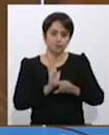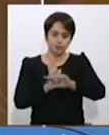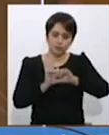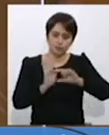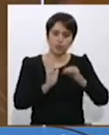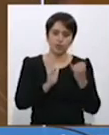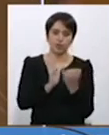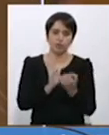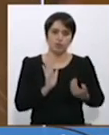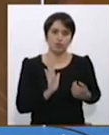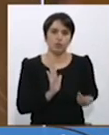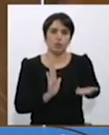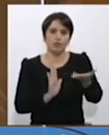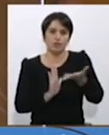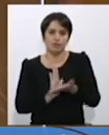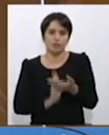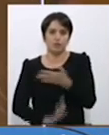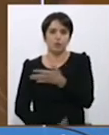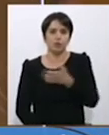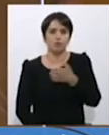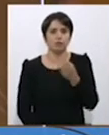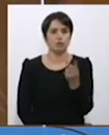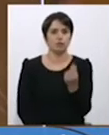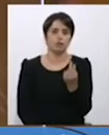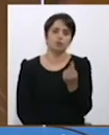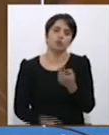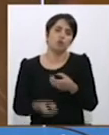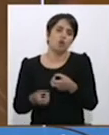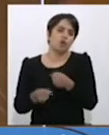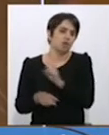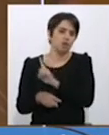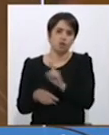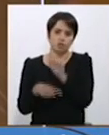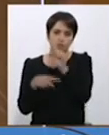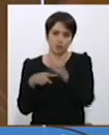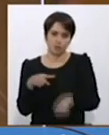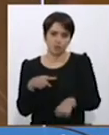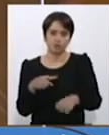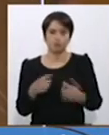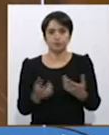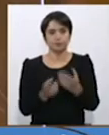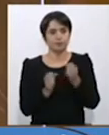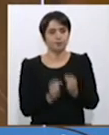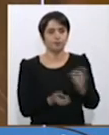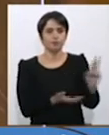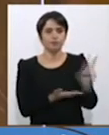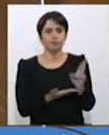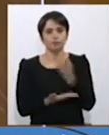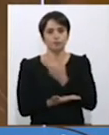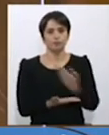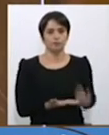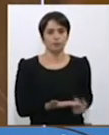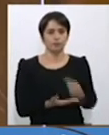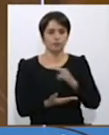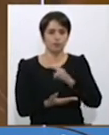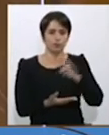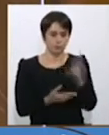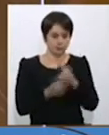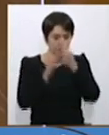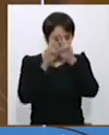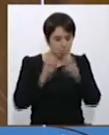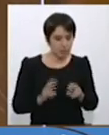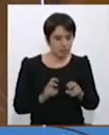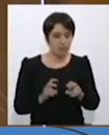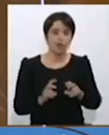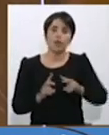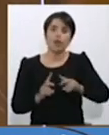que presenté, la 412, que fue declarada evidentemente inadmisible, objeto de que el Ejecutivo pueda analizar el caso dado, el compromiso que